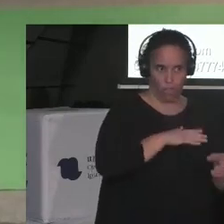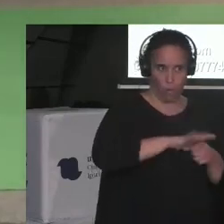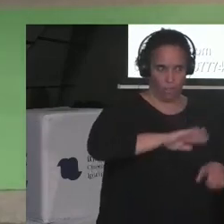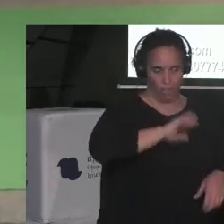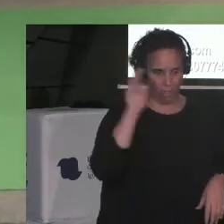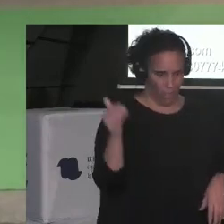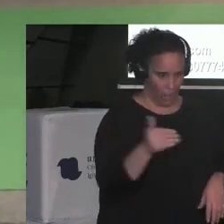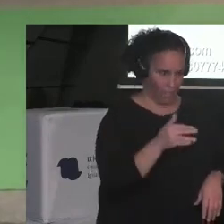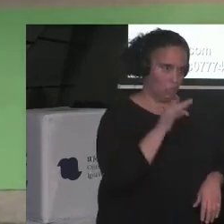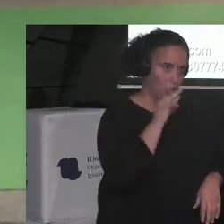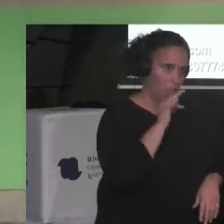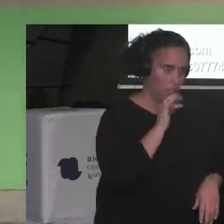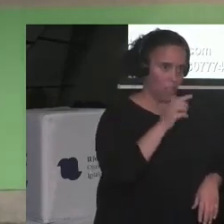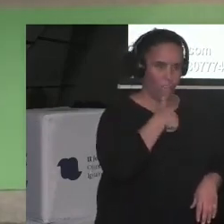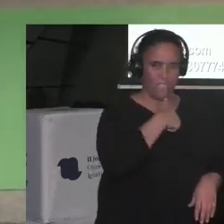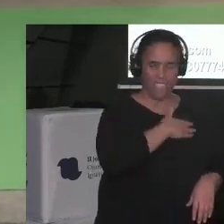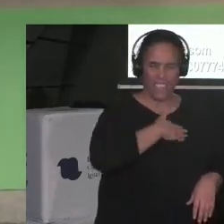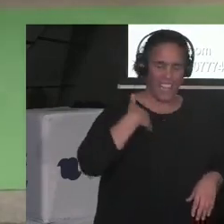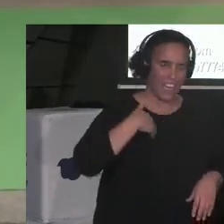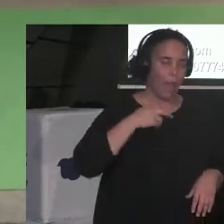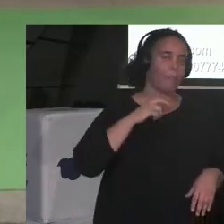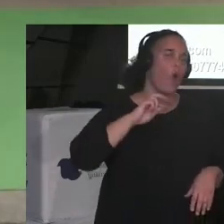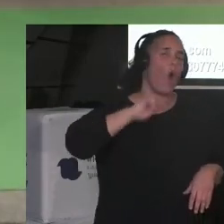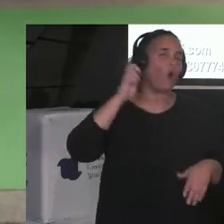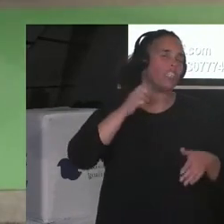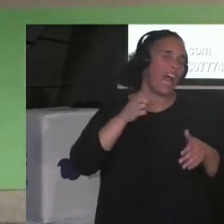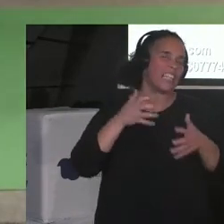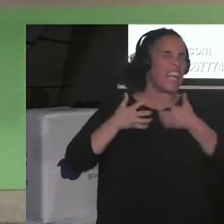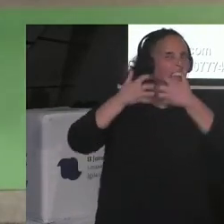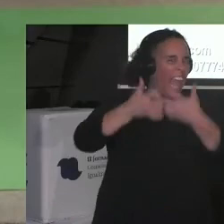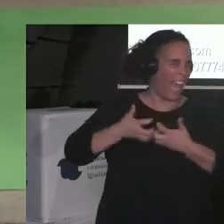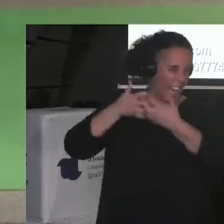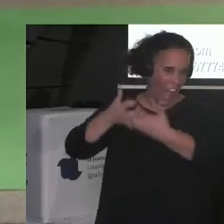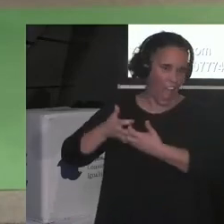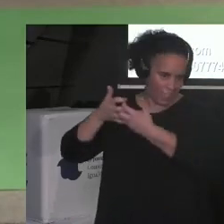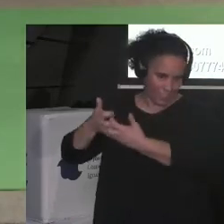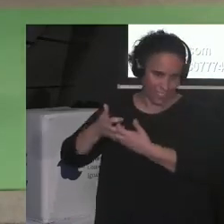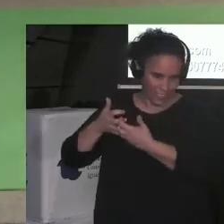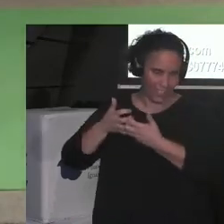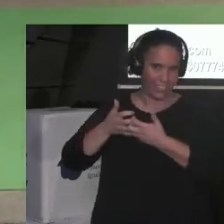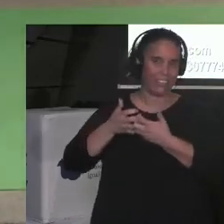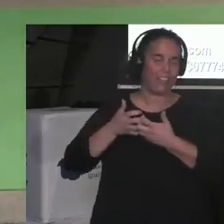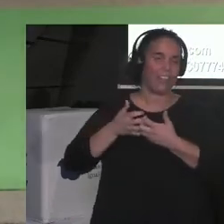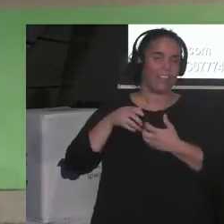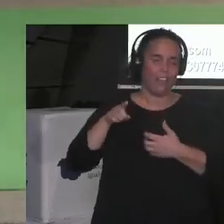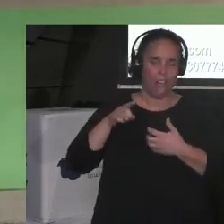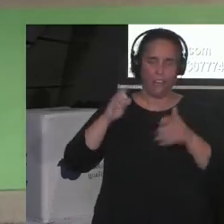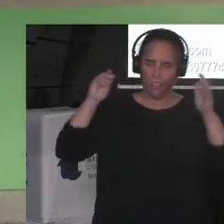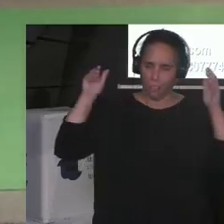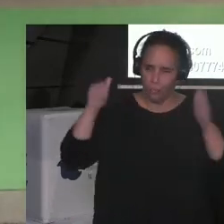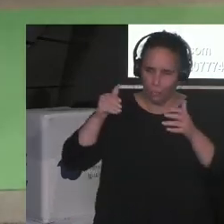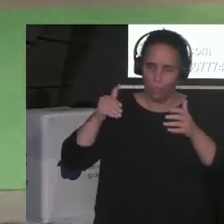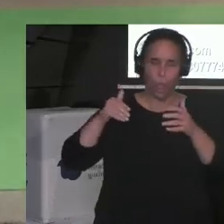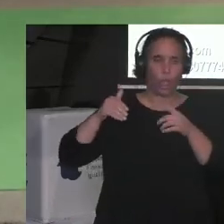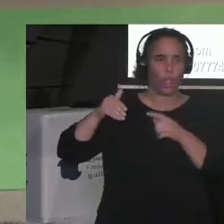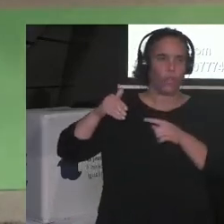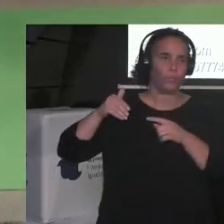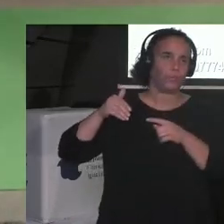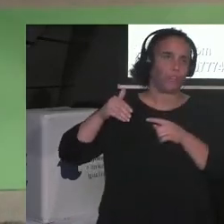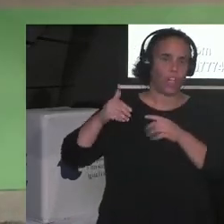centrarme en todas esas otras guerras en las que nos toca poner el cuerpo cada día como mujeres,